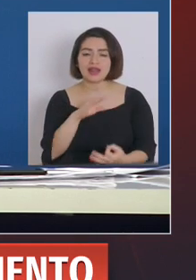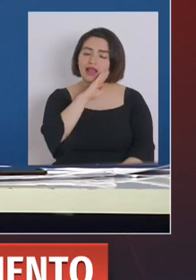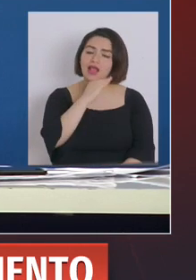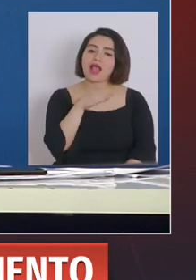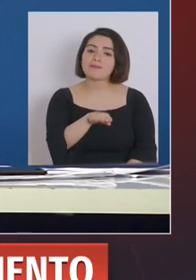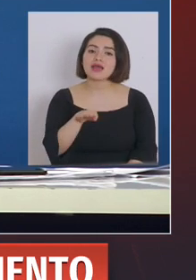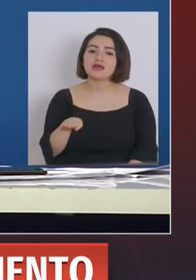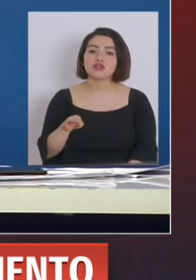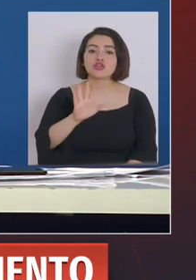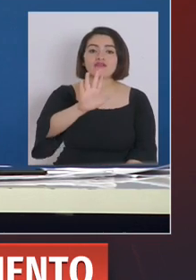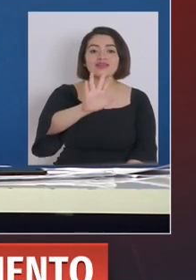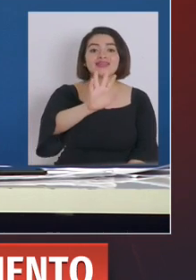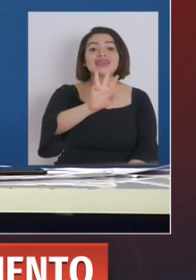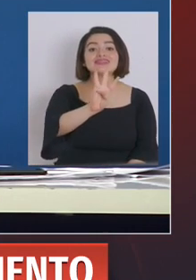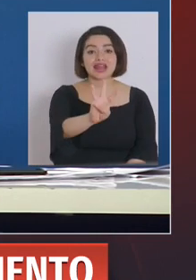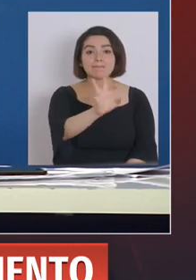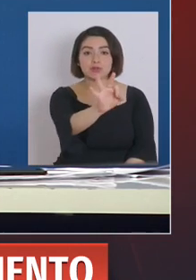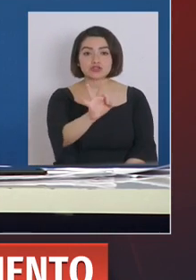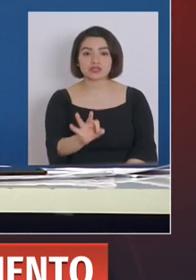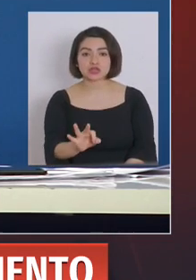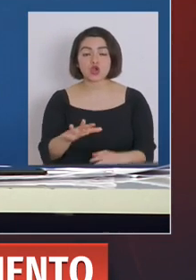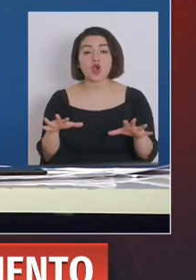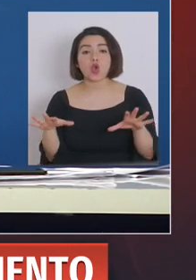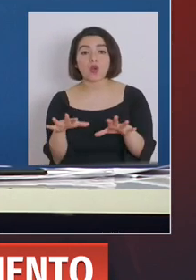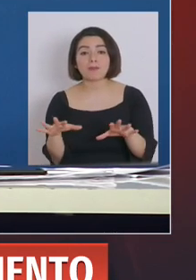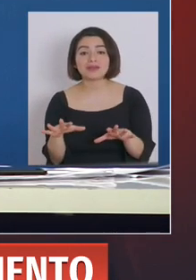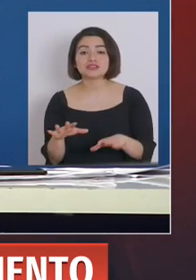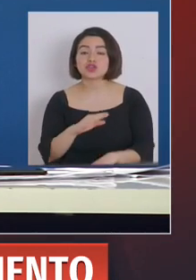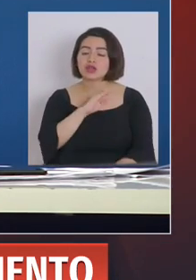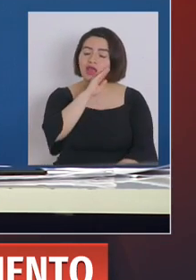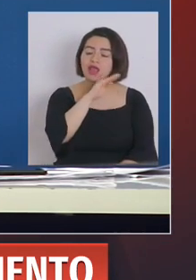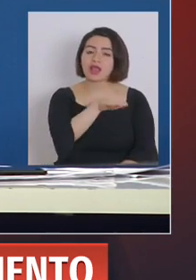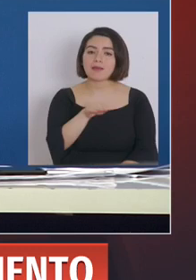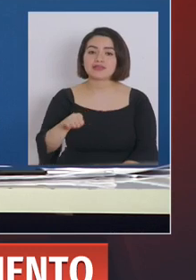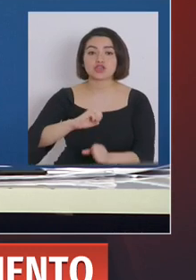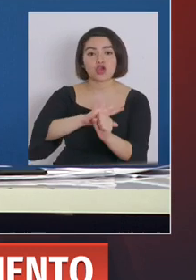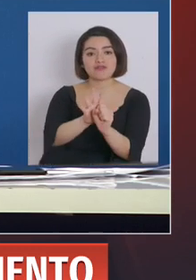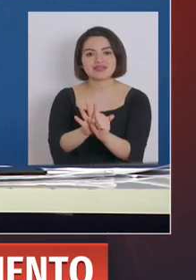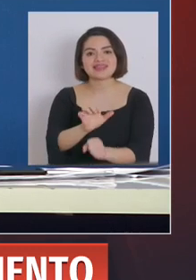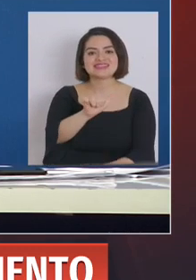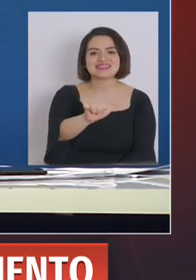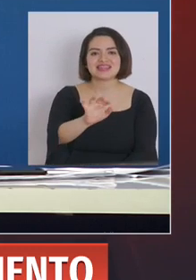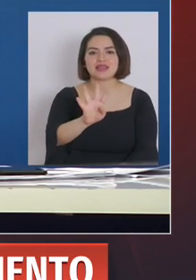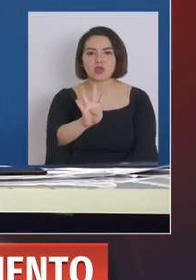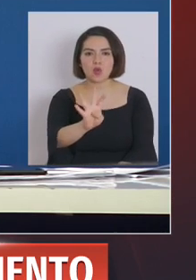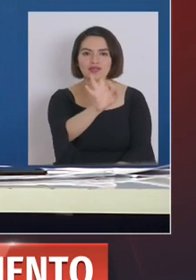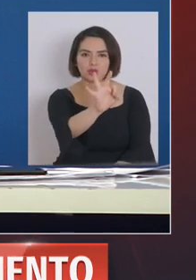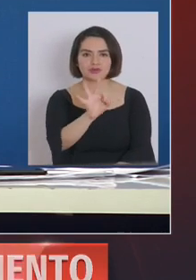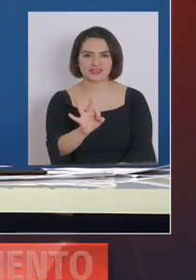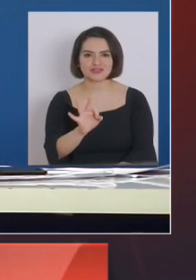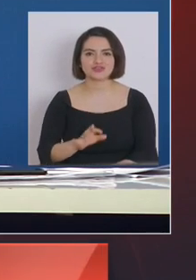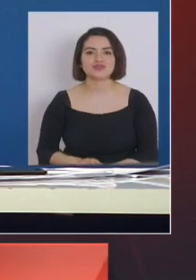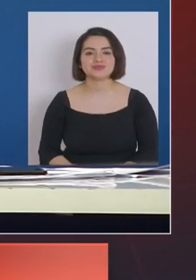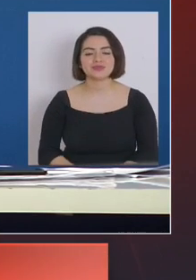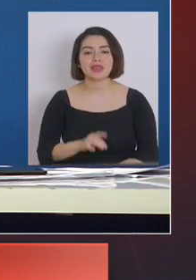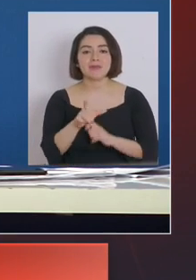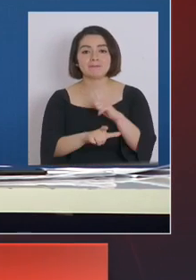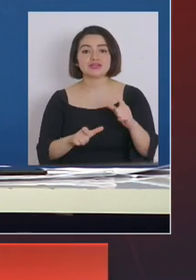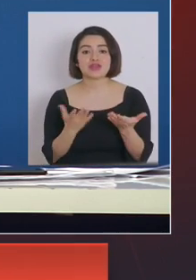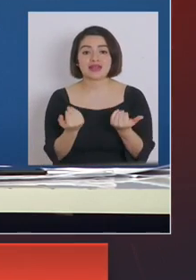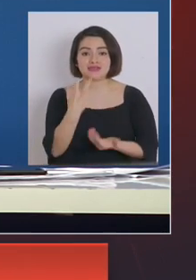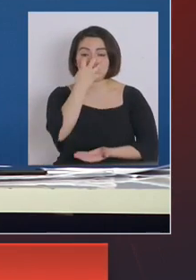es del 93% y la ocupación de camas por COVID es del 64% y los pacientes